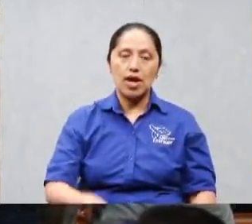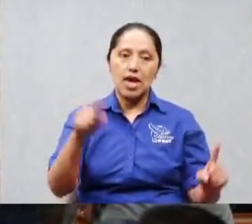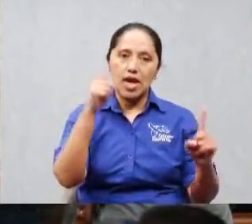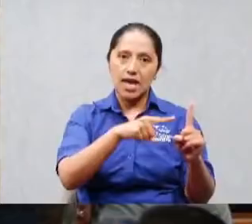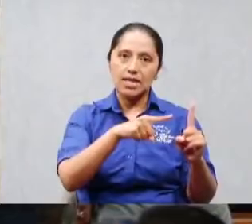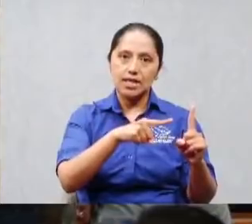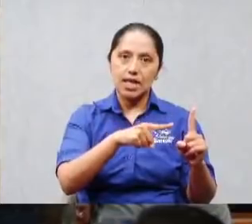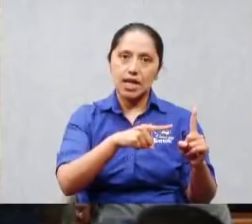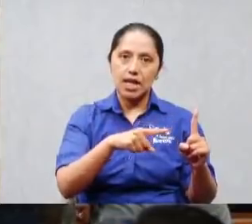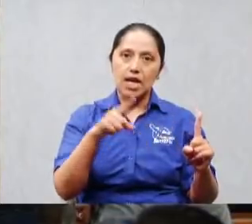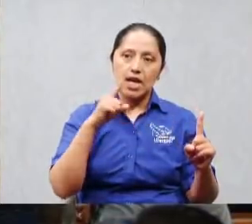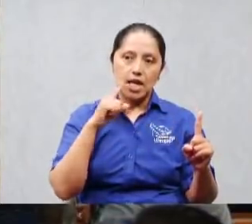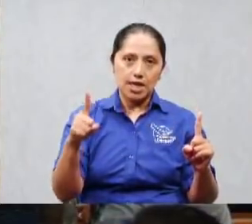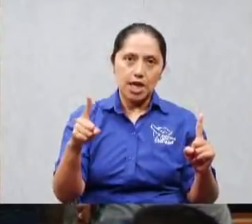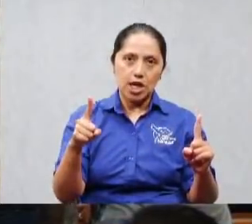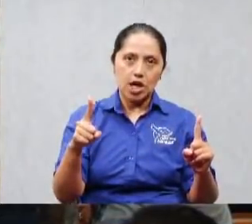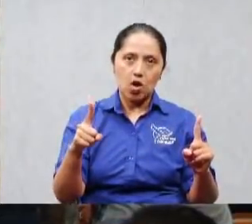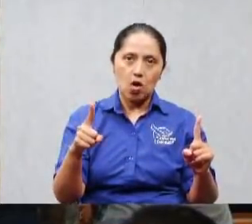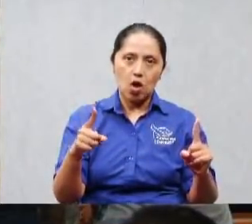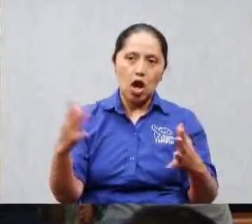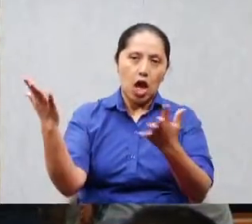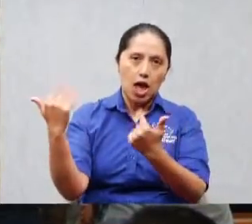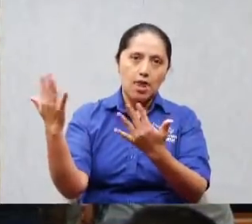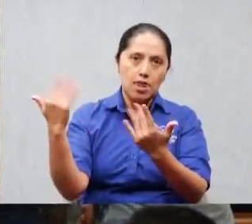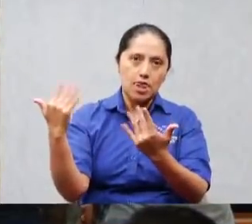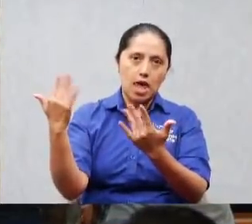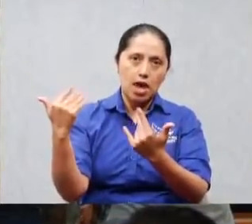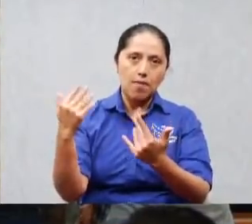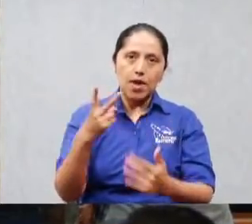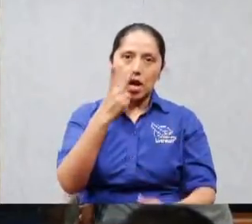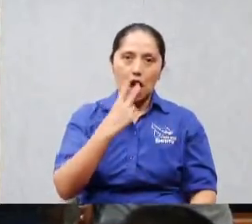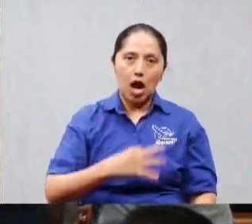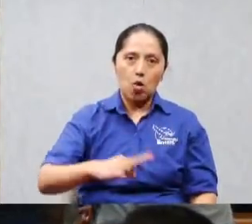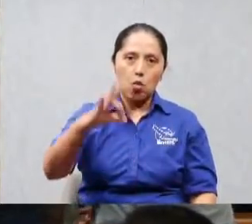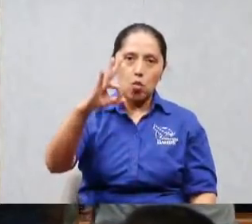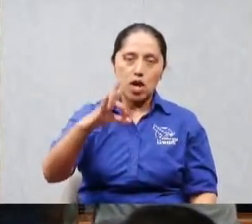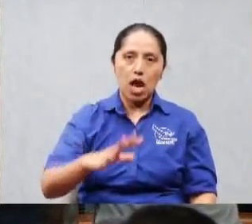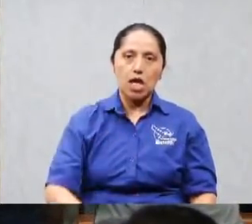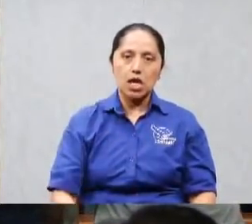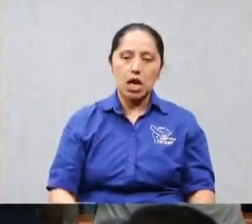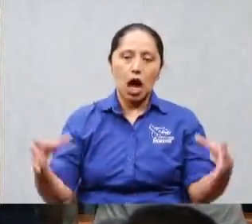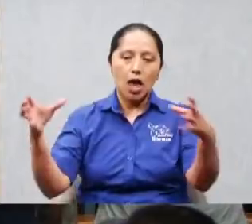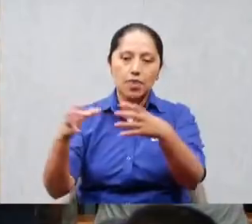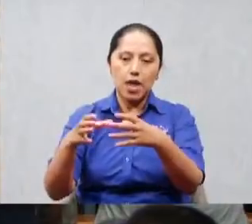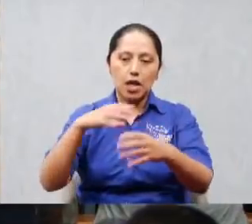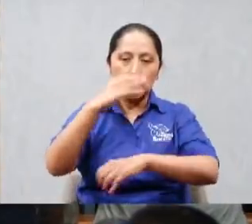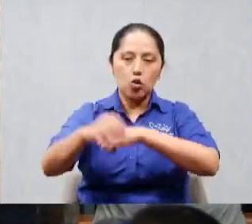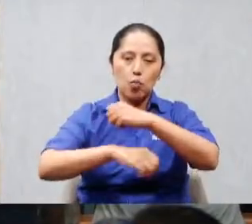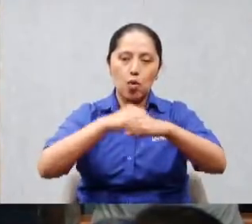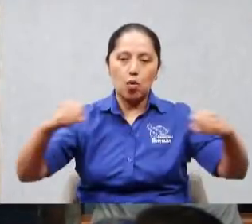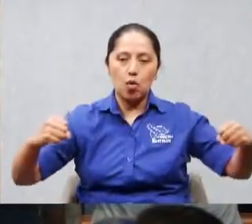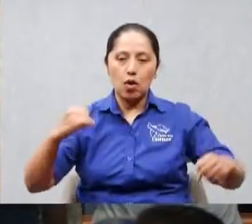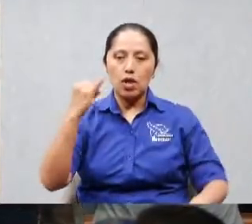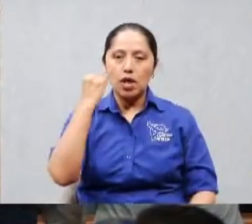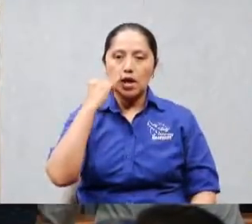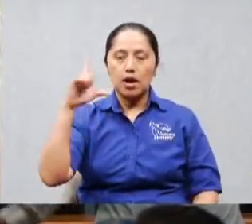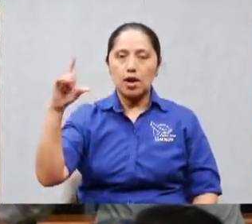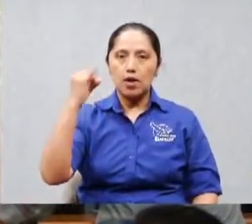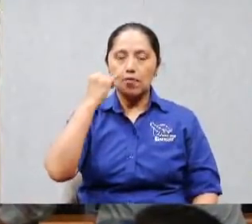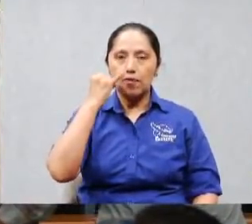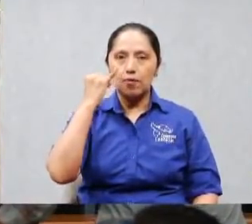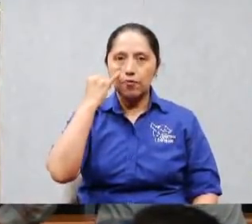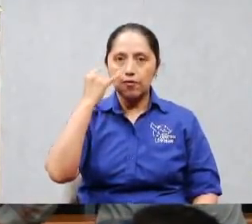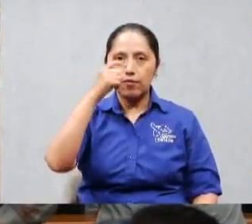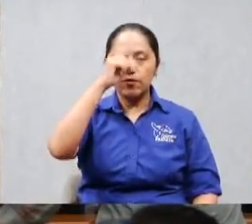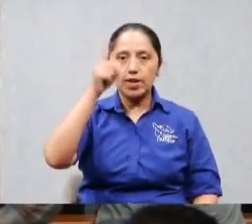mi hijo pero si pero si en la iglesia tantas patojas bonitas que hay y dice la Biblia y no sabían que era